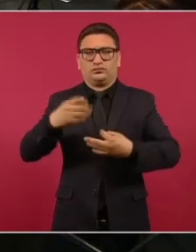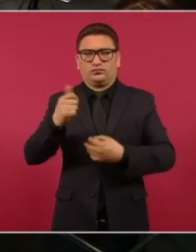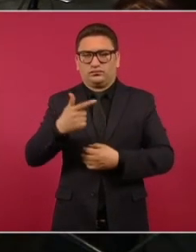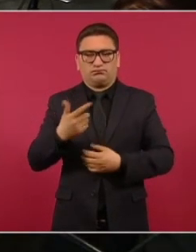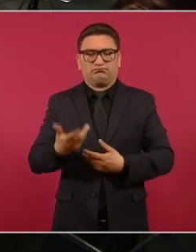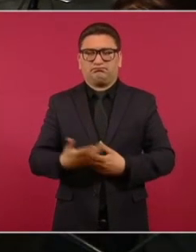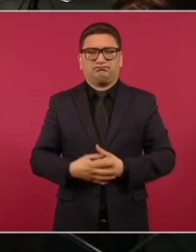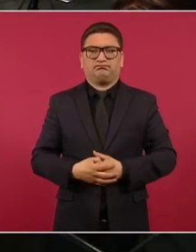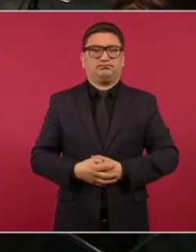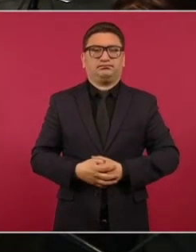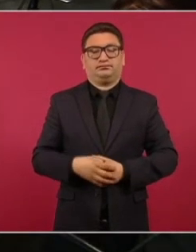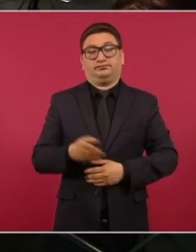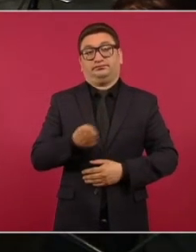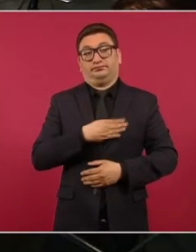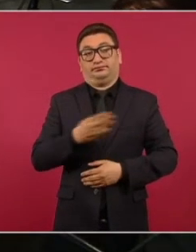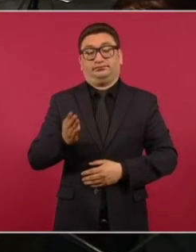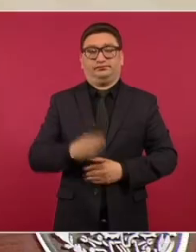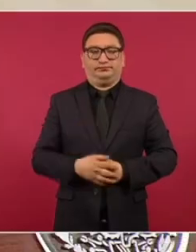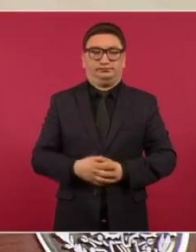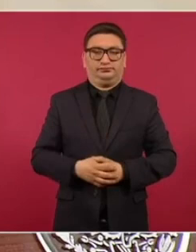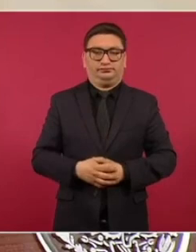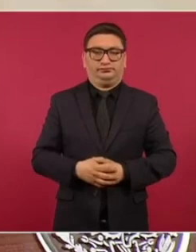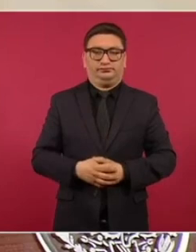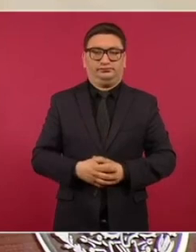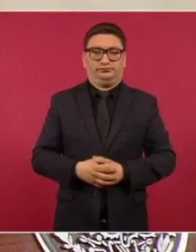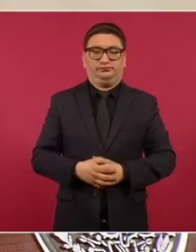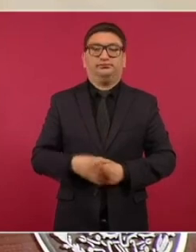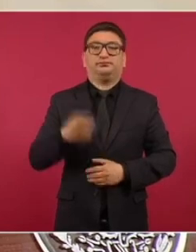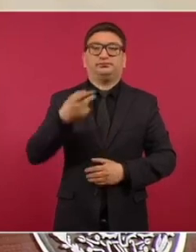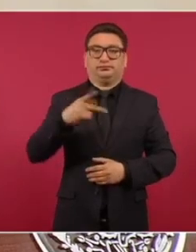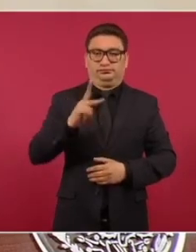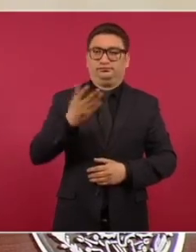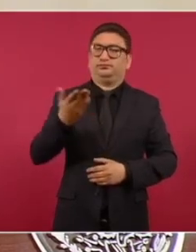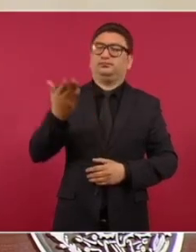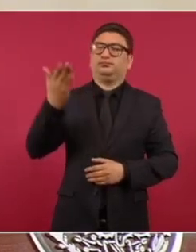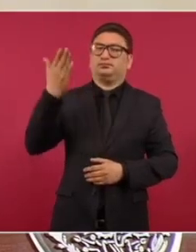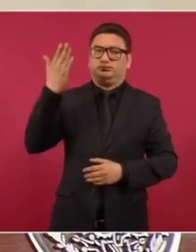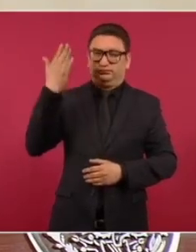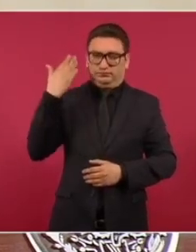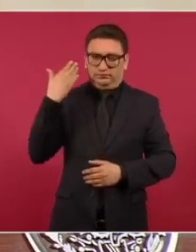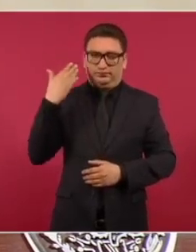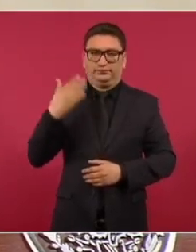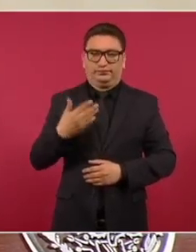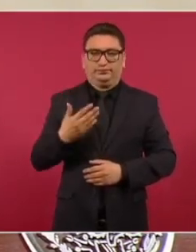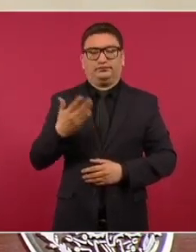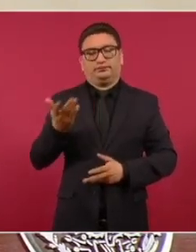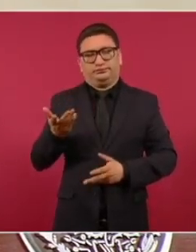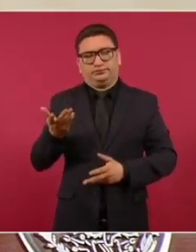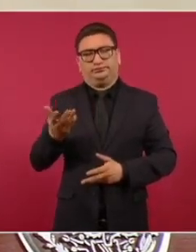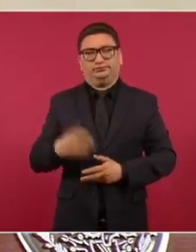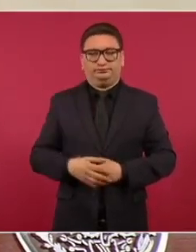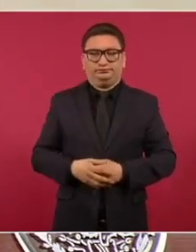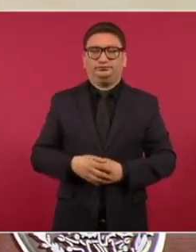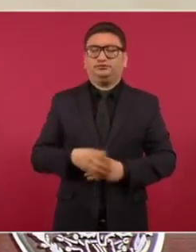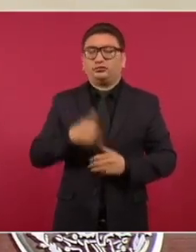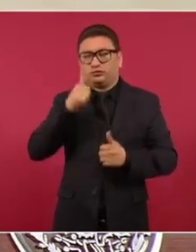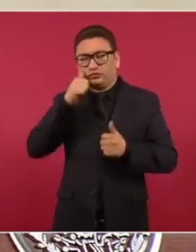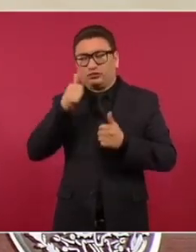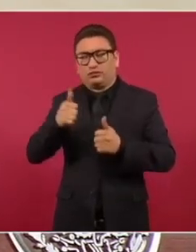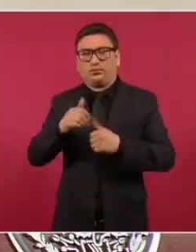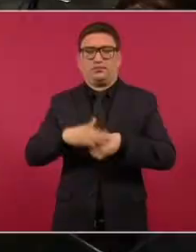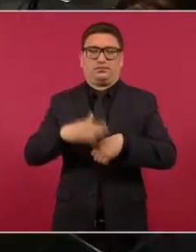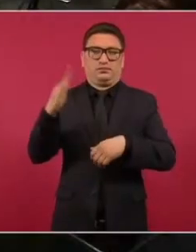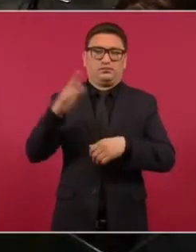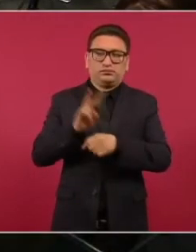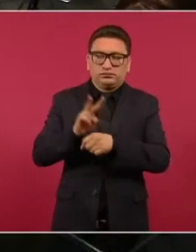Bueno, pero antes había un poco más de atención, de